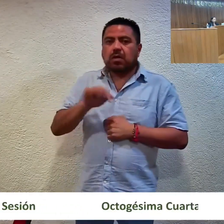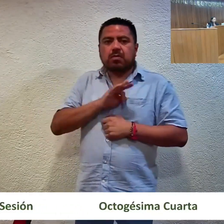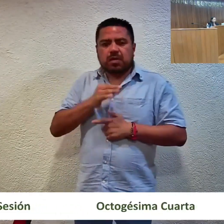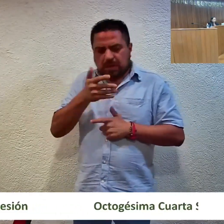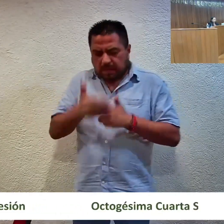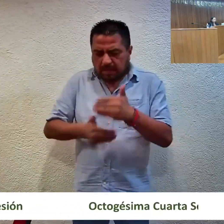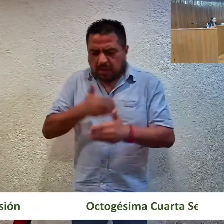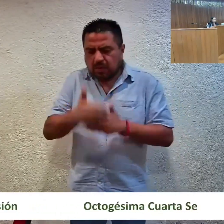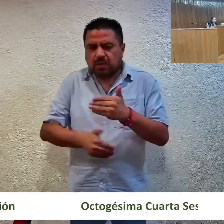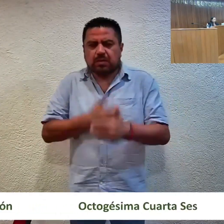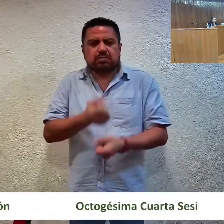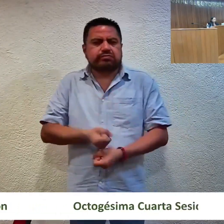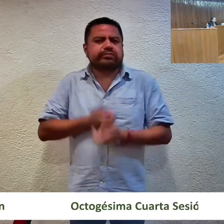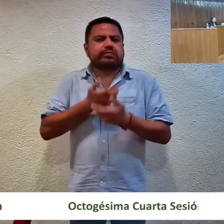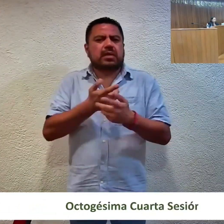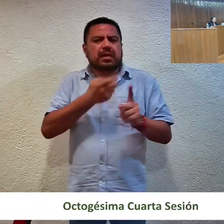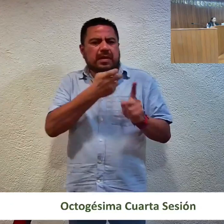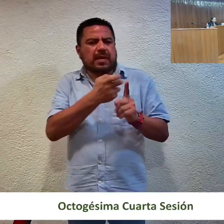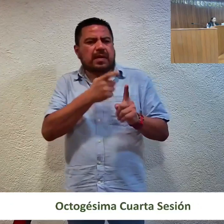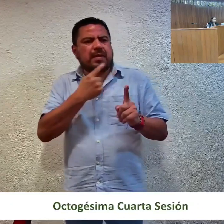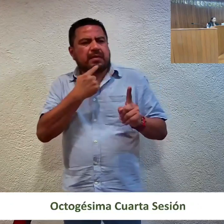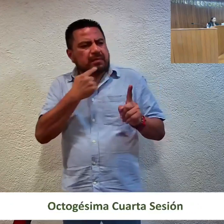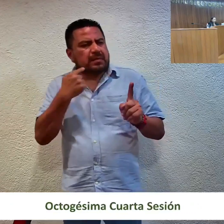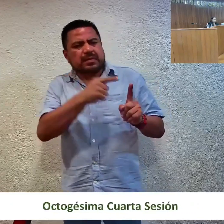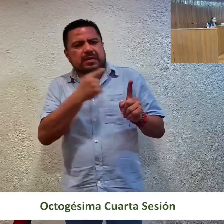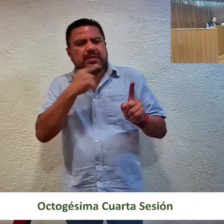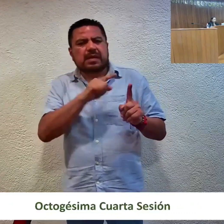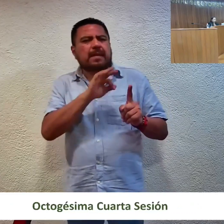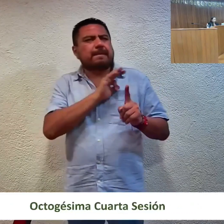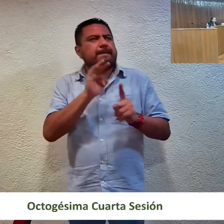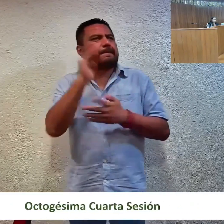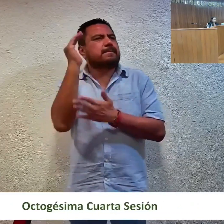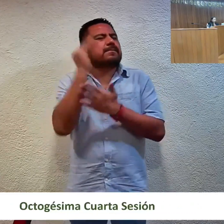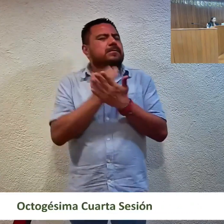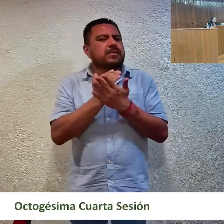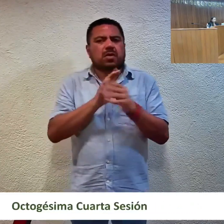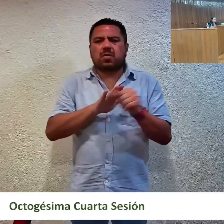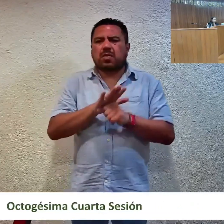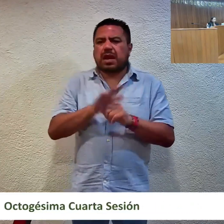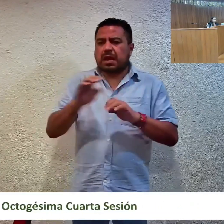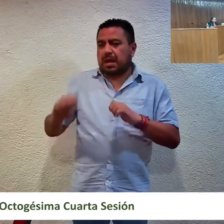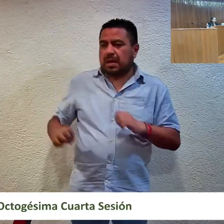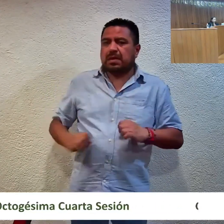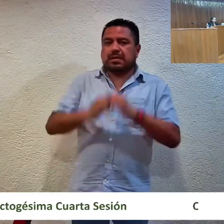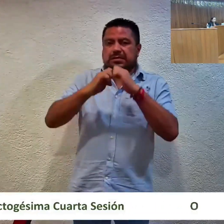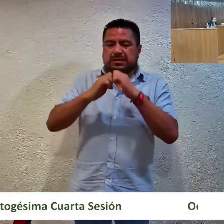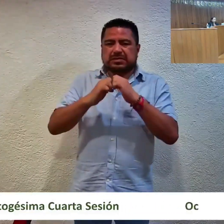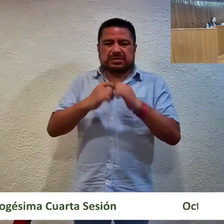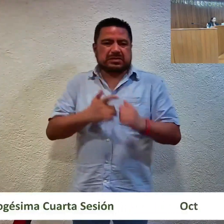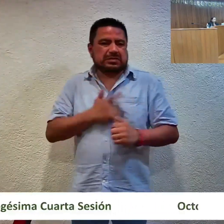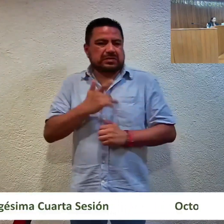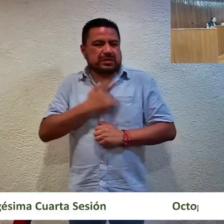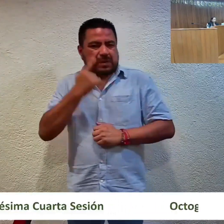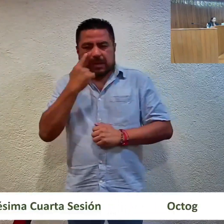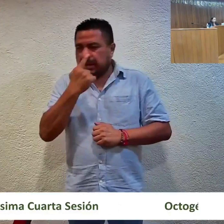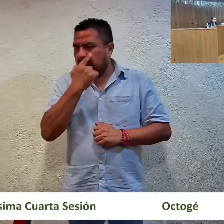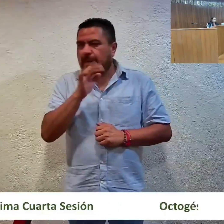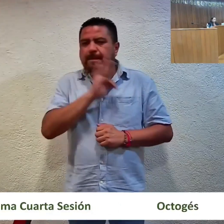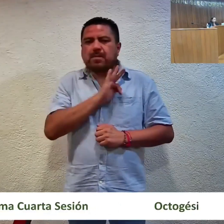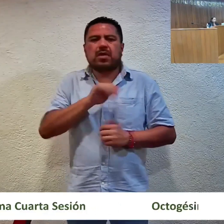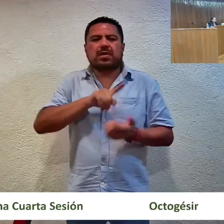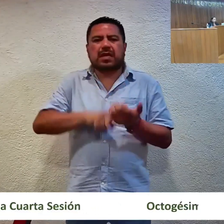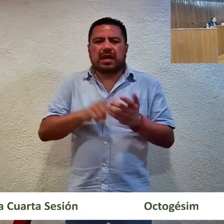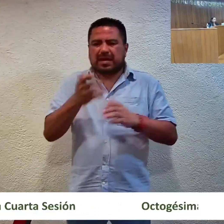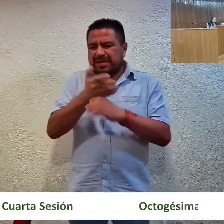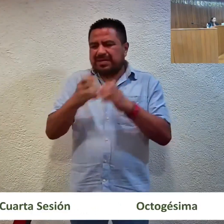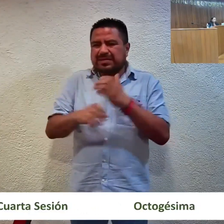análisis de las expresiones denunciadas, a fin de determinar mínimamente los factores de riesgo, intención, la probabilidad de que los hechos